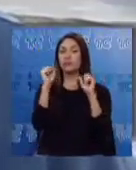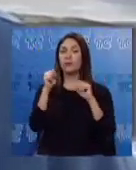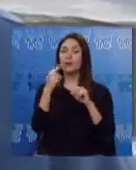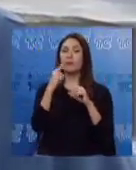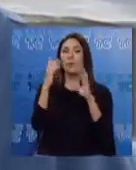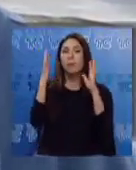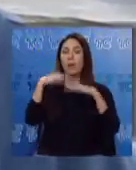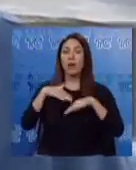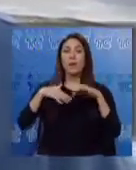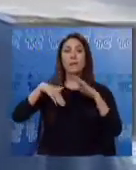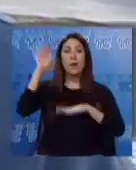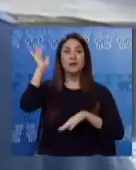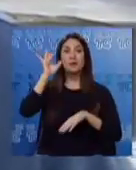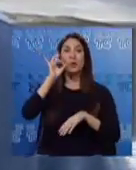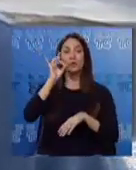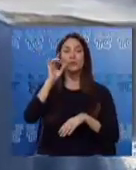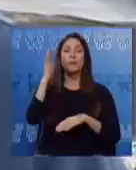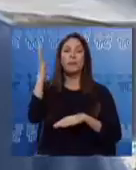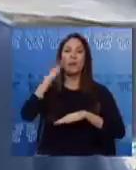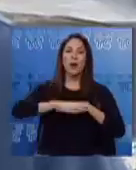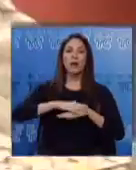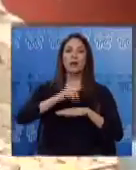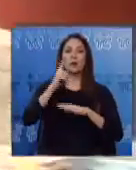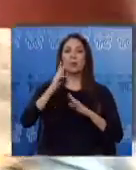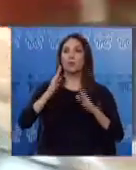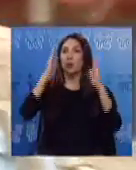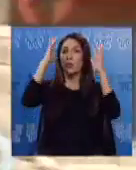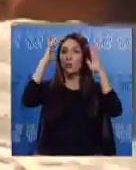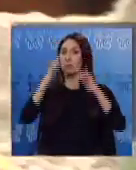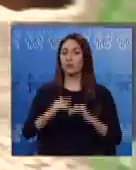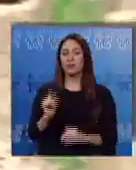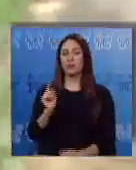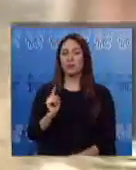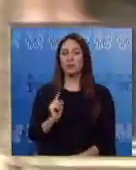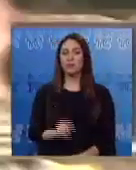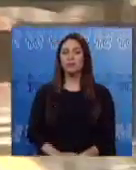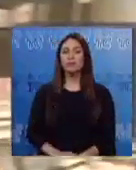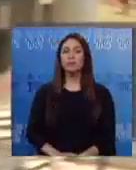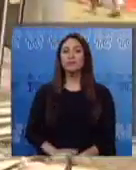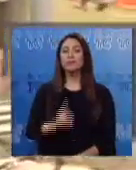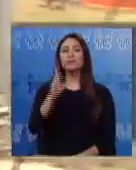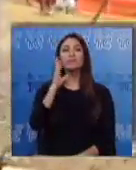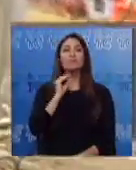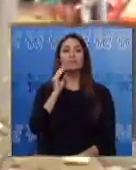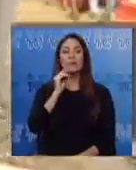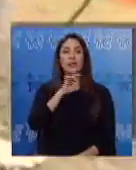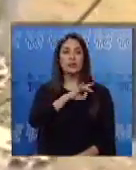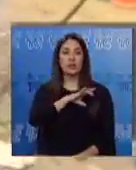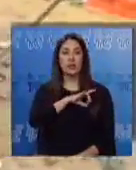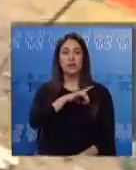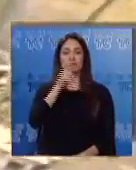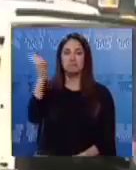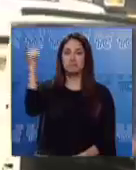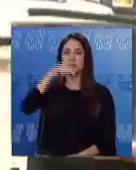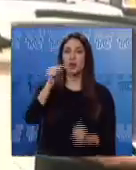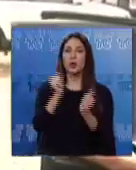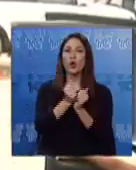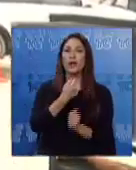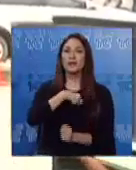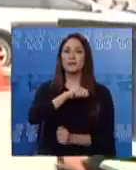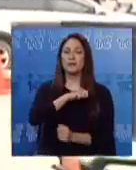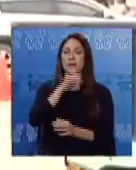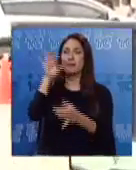desprenderse paredes, más no la estructura. Desde el 5 al 9 de septiembre, una misión de expertos chilenos con la cooperación del gobierno español